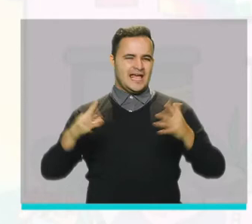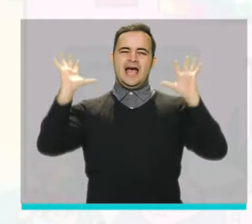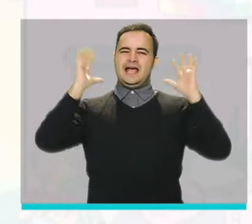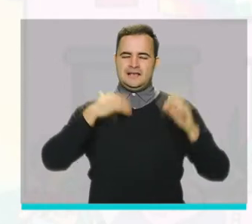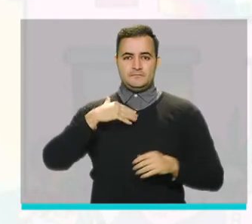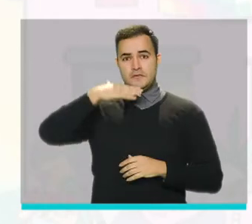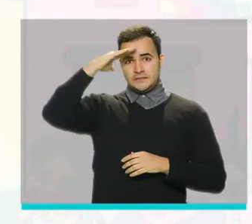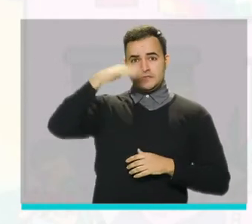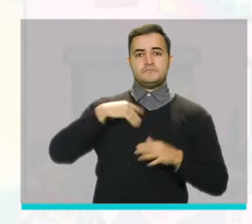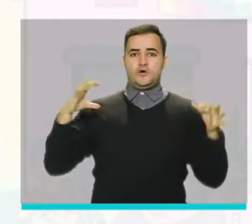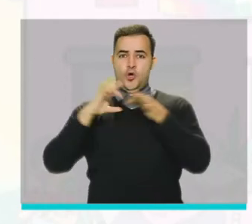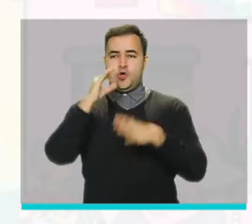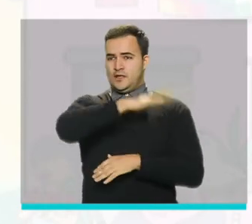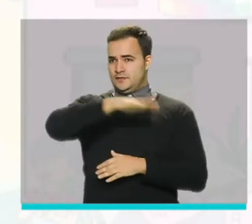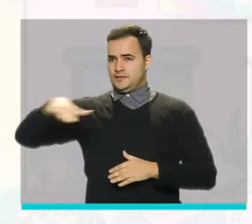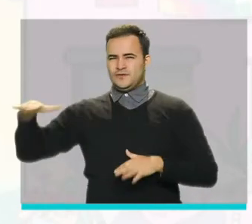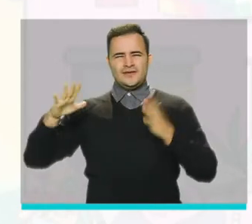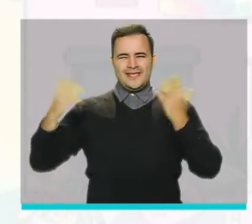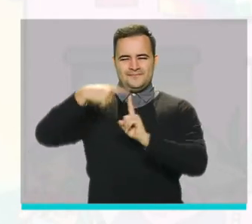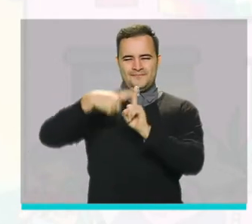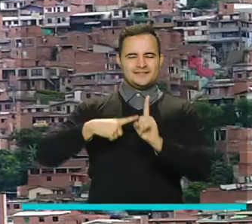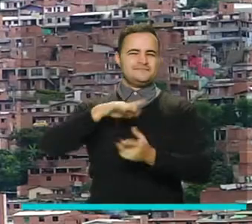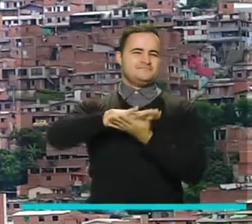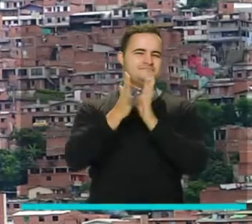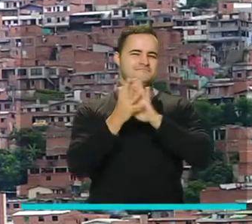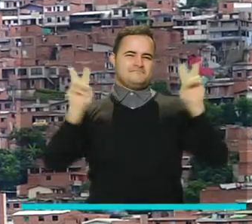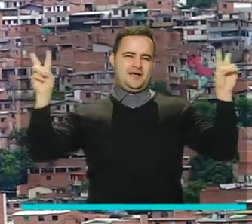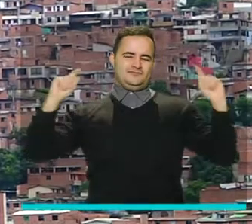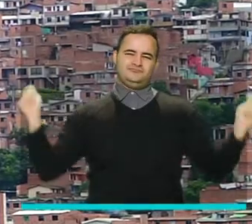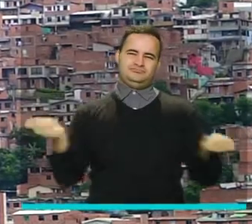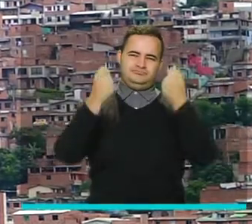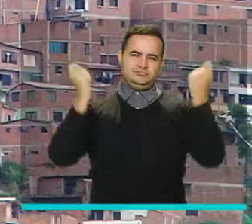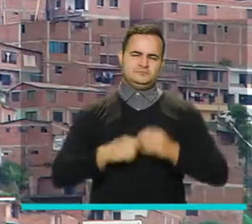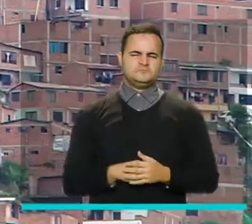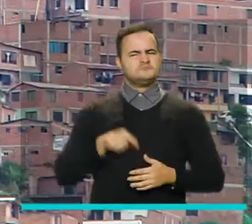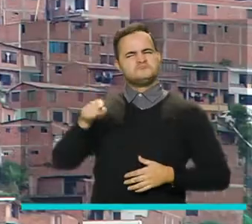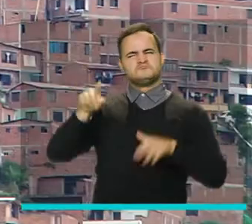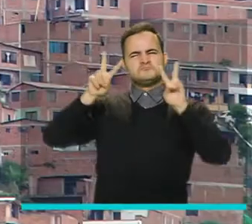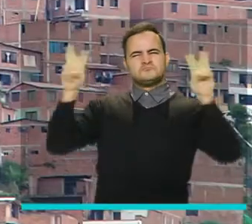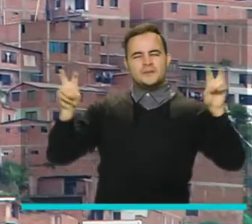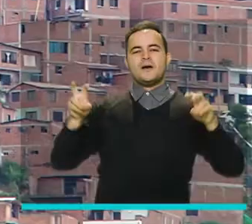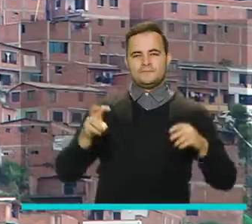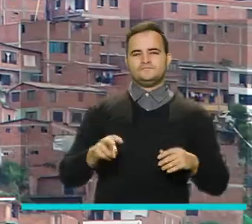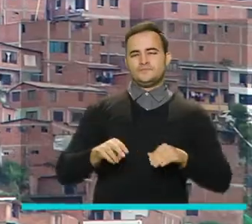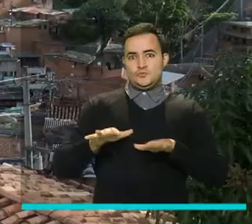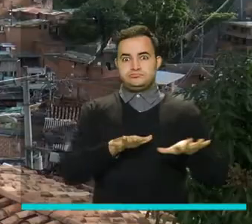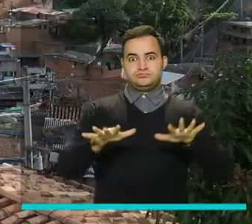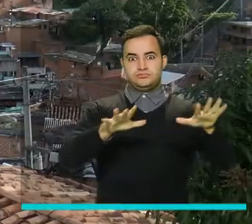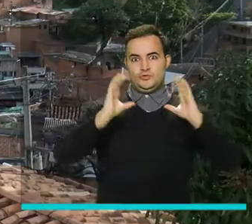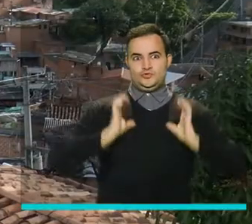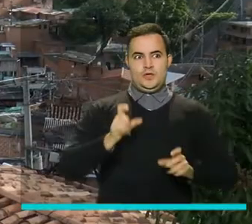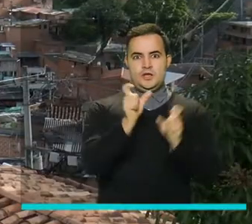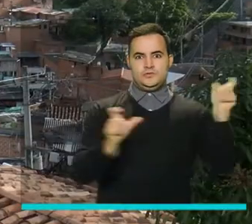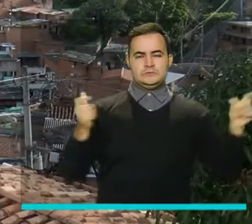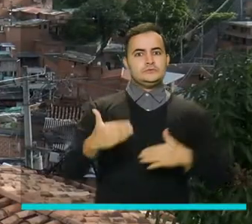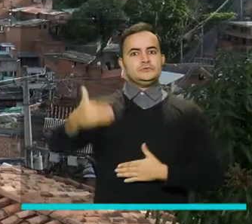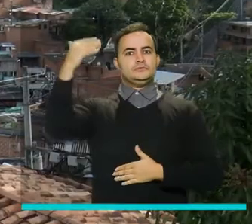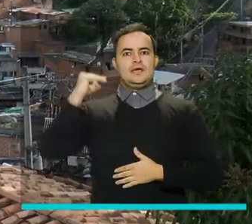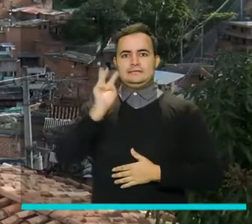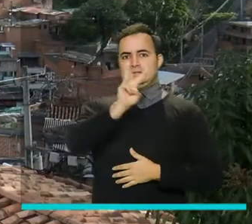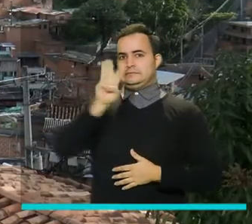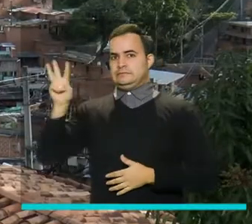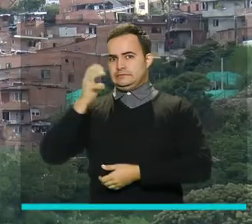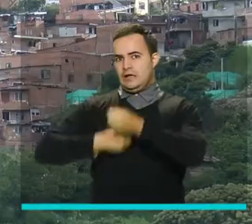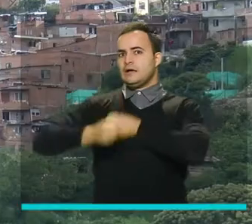el resto del Departamento de Antioquia el Mes por la Paz. Se trata de una movilización ciudadana que desde hace 33 años